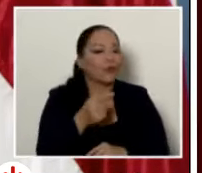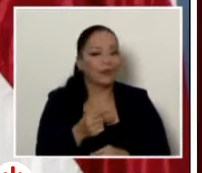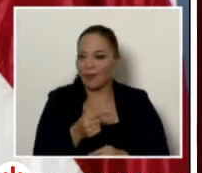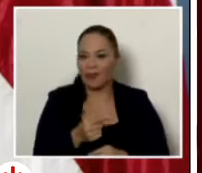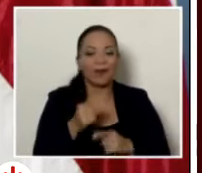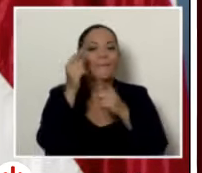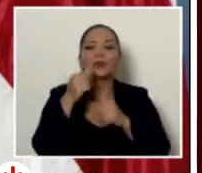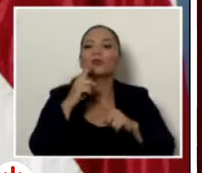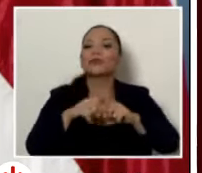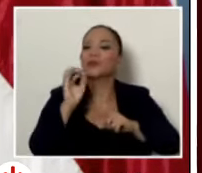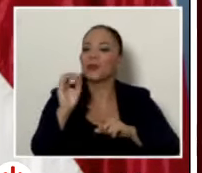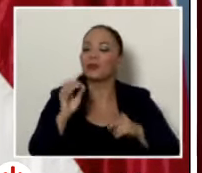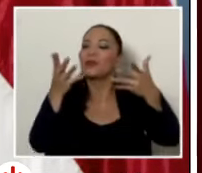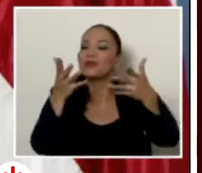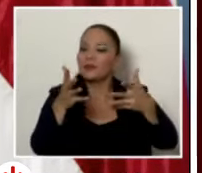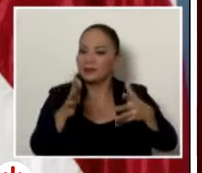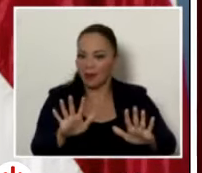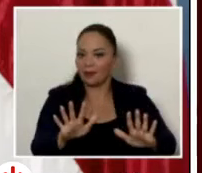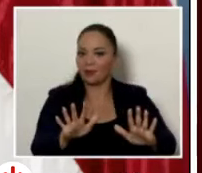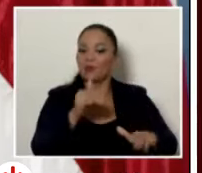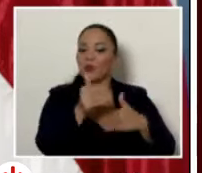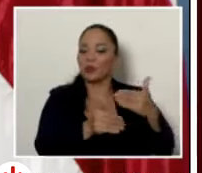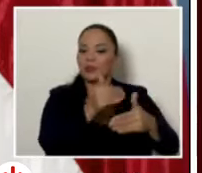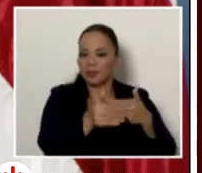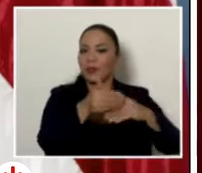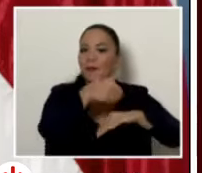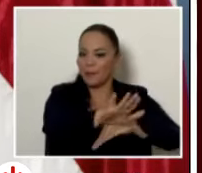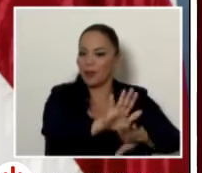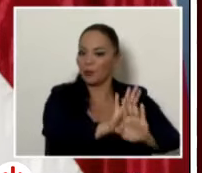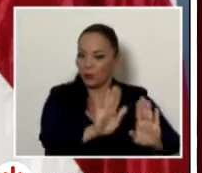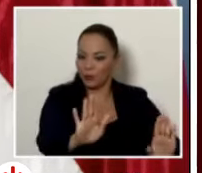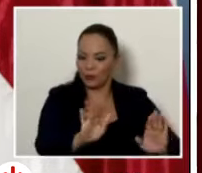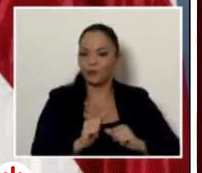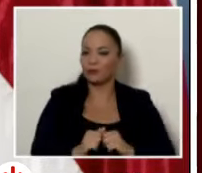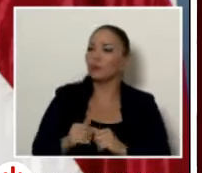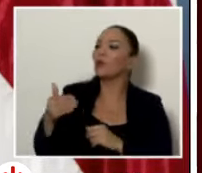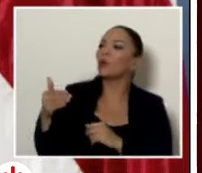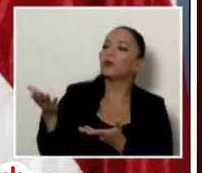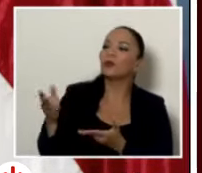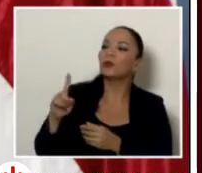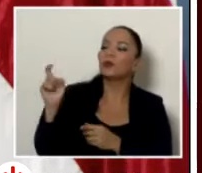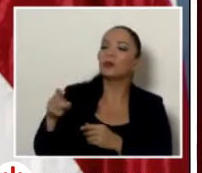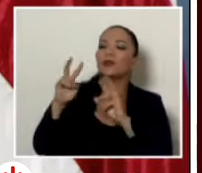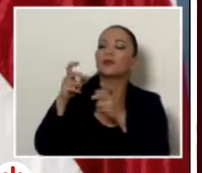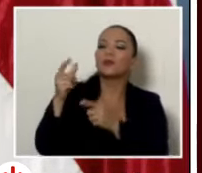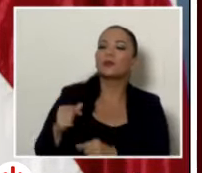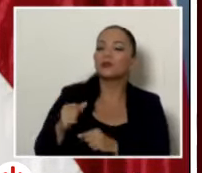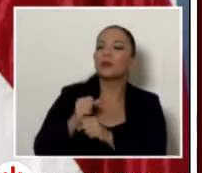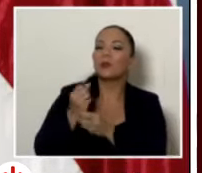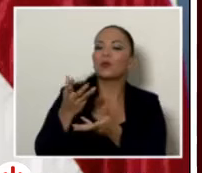extraordinario que ya estaba en proceso y que ya enviamos cuando se va el presupuesto de seguridad pública el